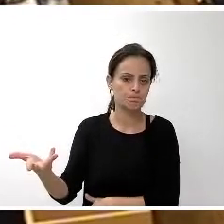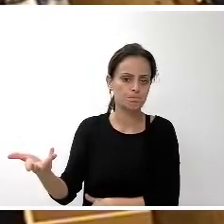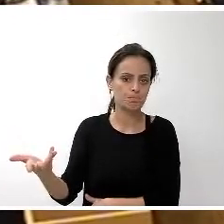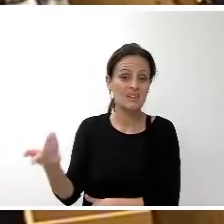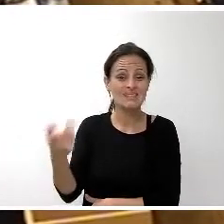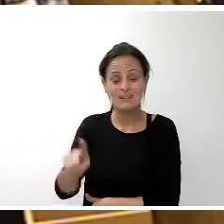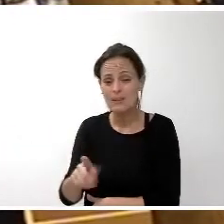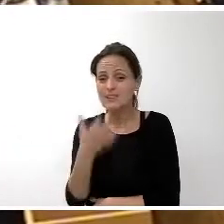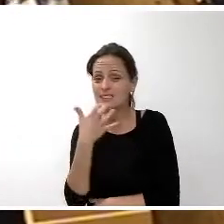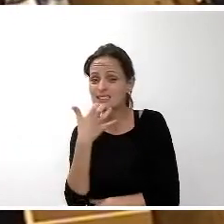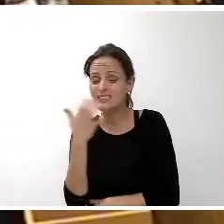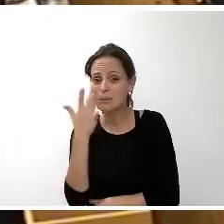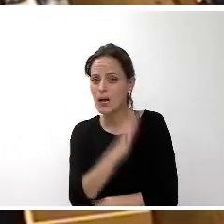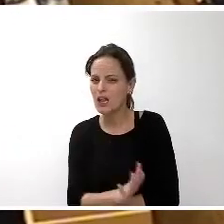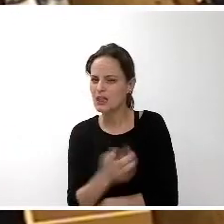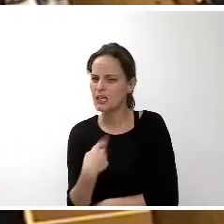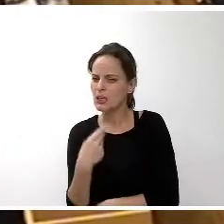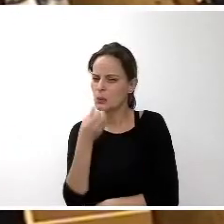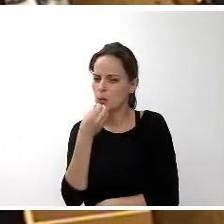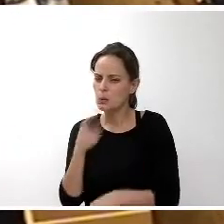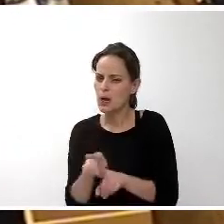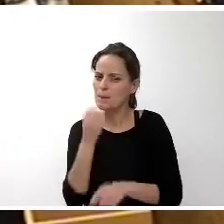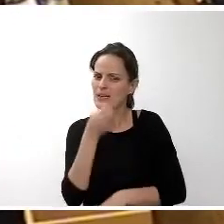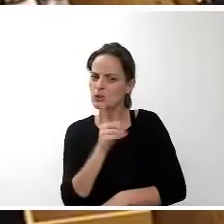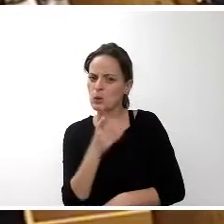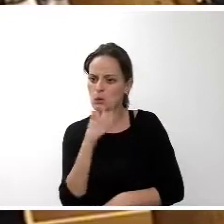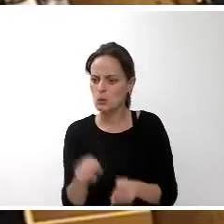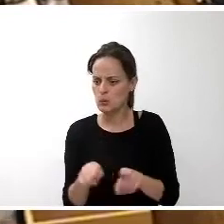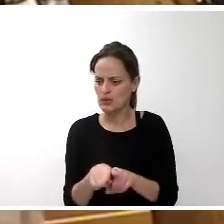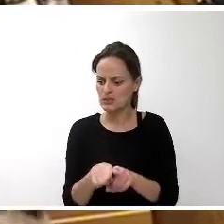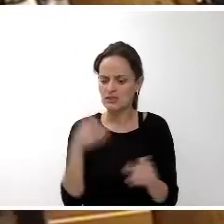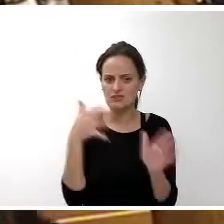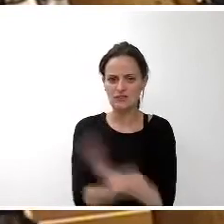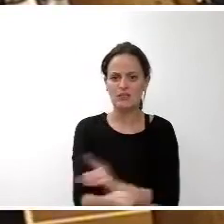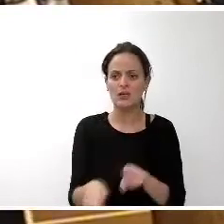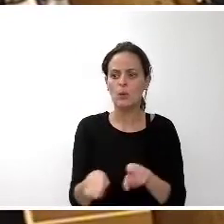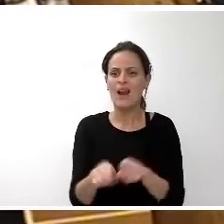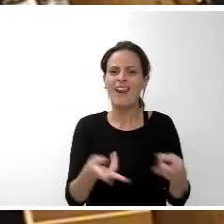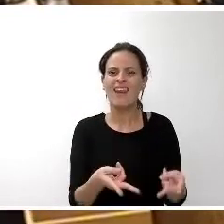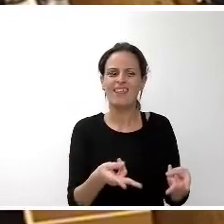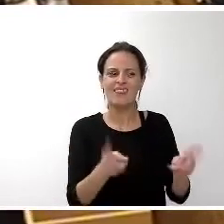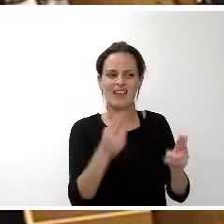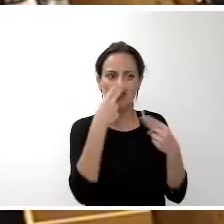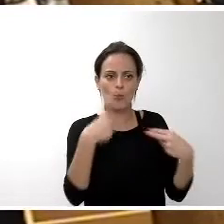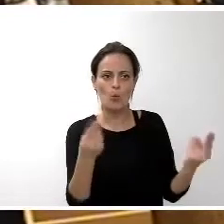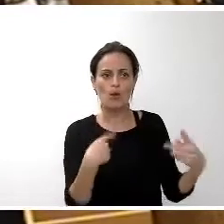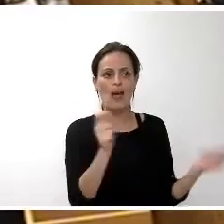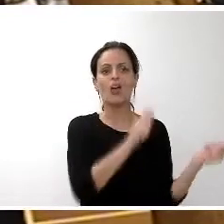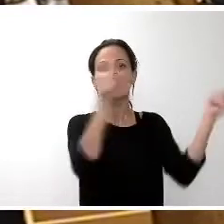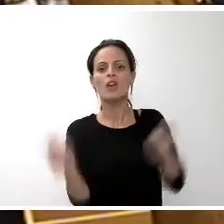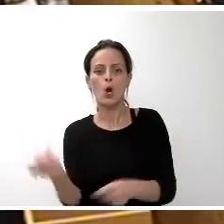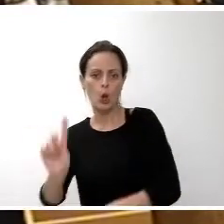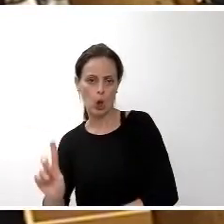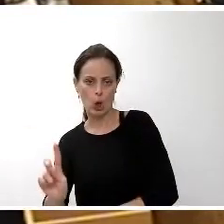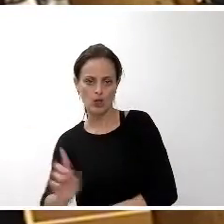Comentar, si no les parece inapropiada la utilización de esa fórmula, que excluye la licitación pública y la libre